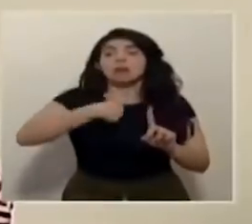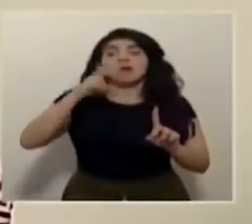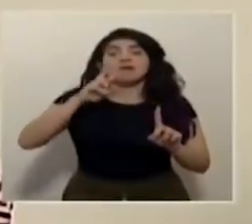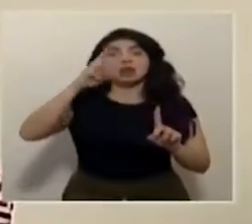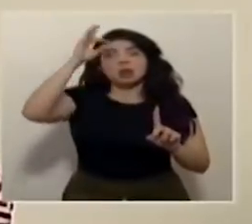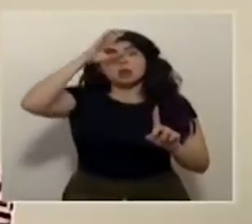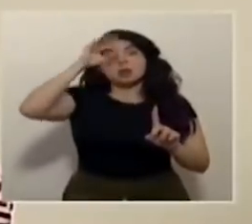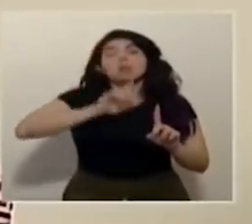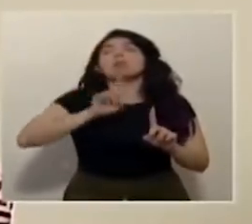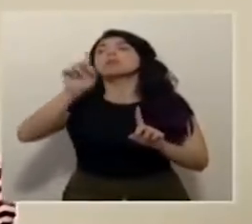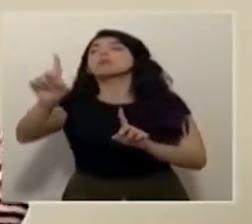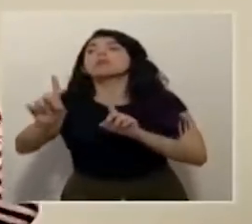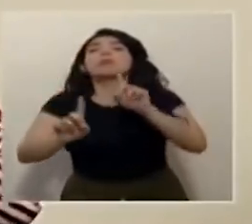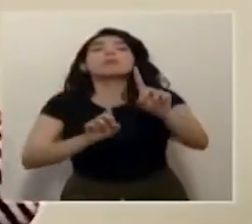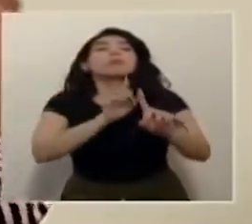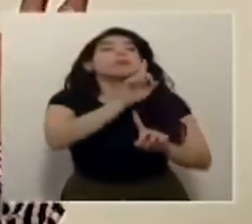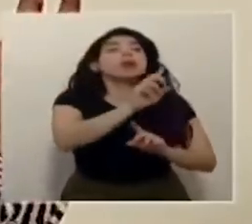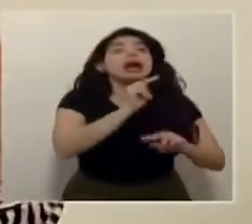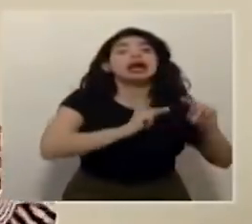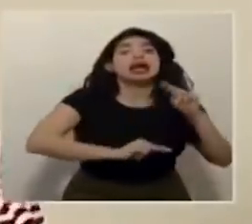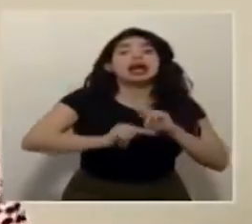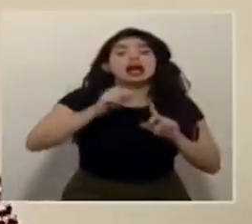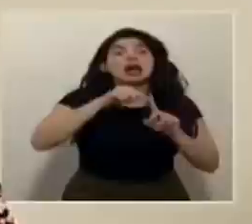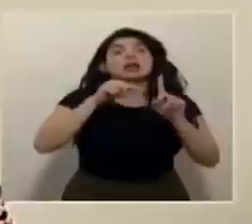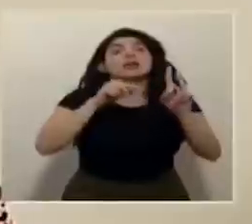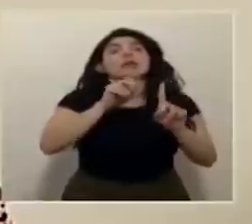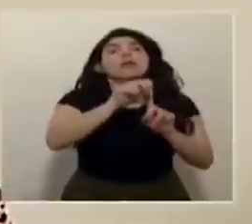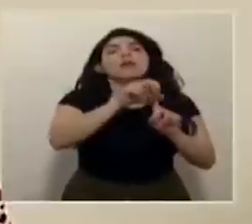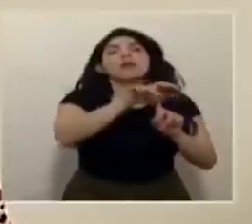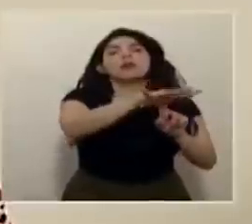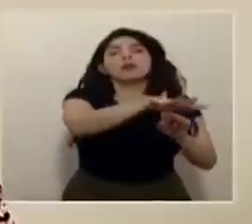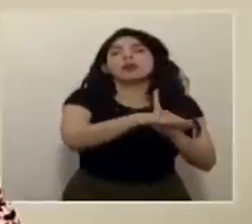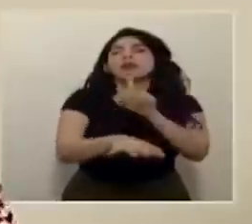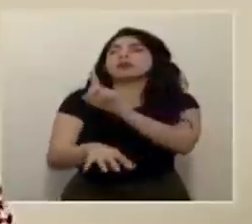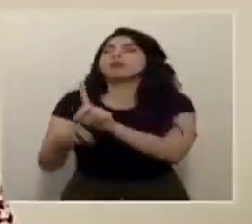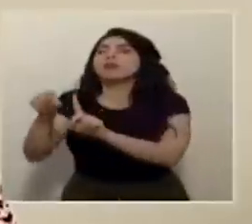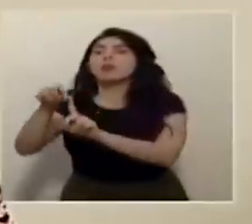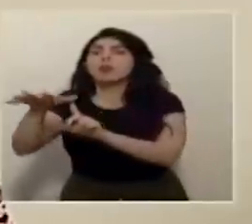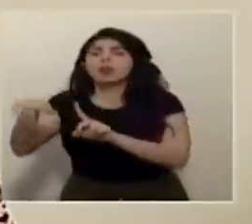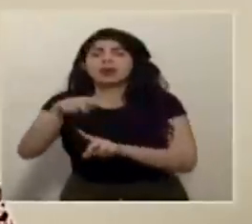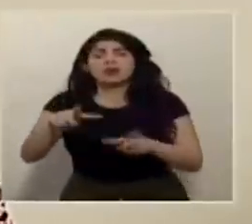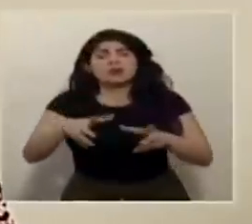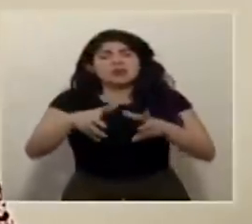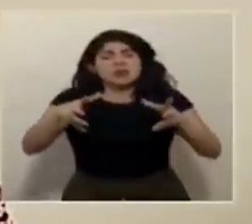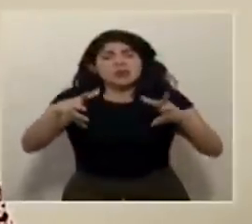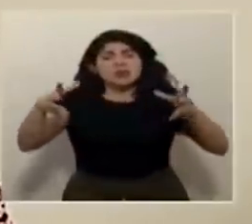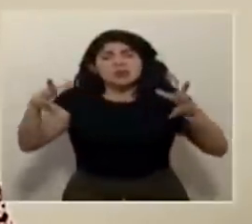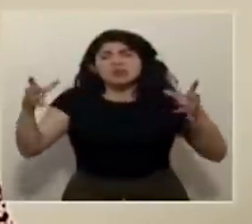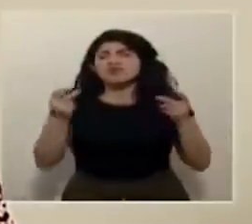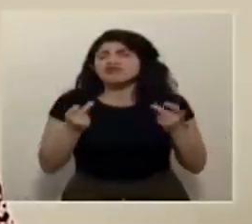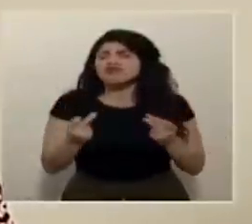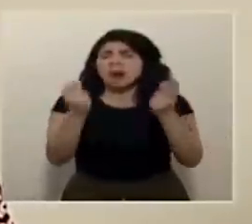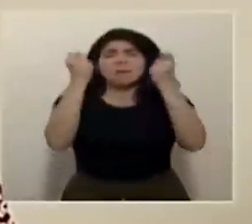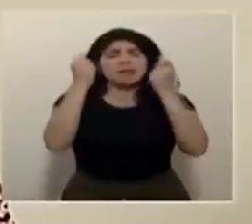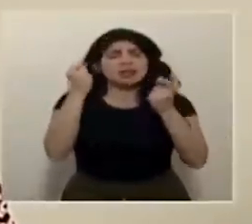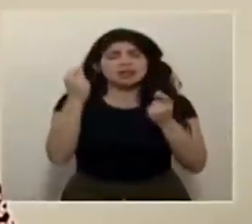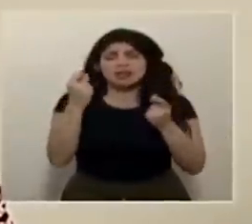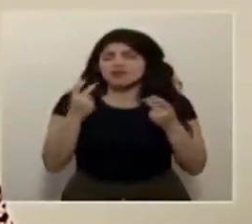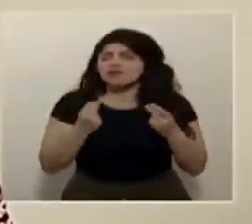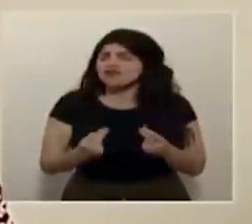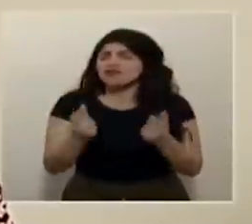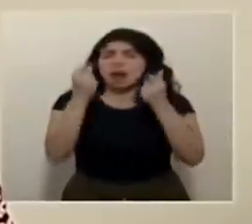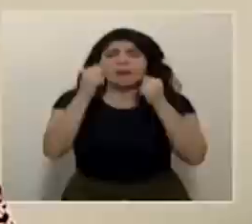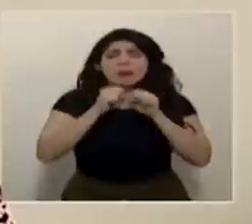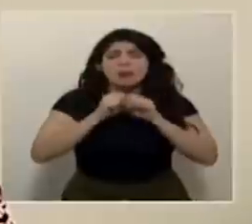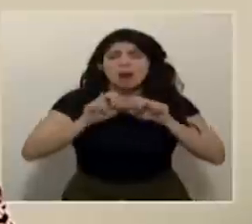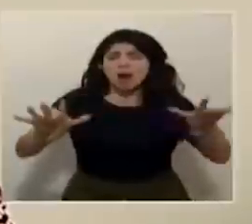a los diferentes establecimientos, se multiplica la cantidad de forma muy importante, de forma muy acelerada, se multiplica la cantidad